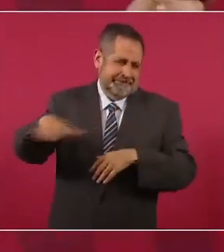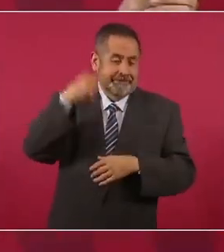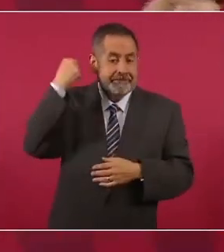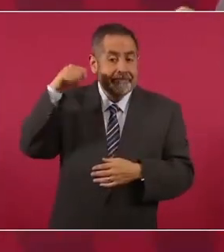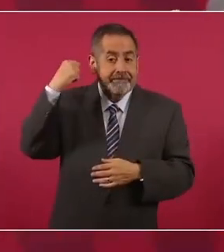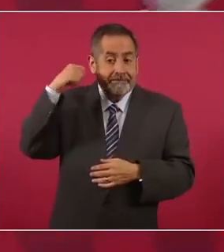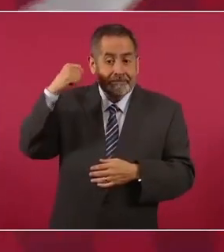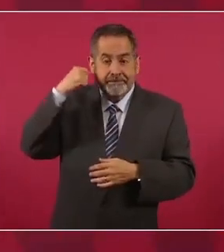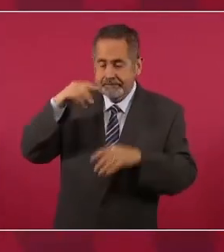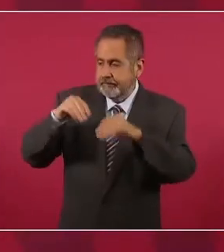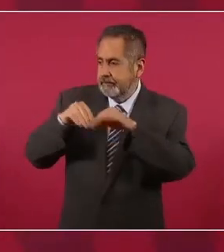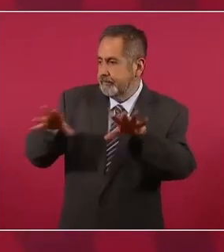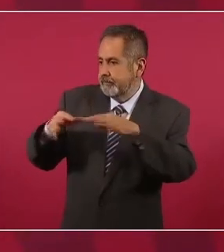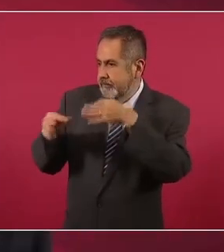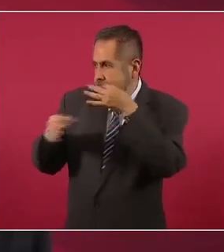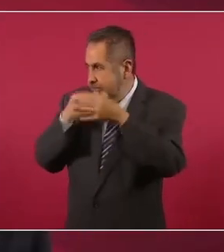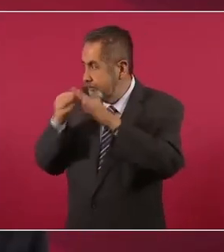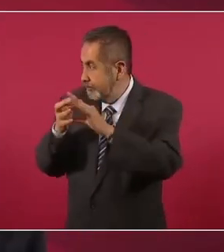Tabasco,